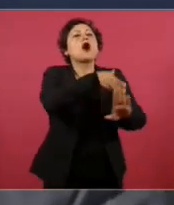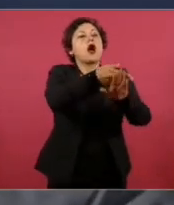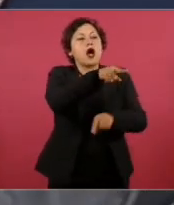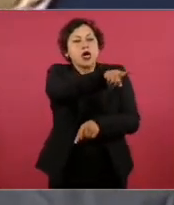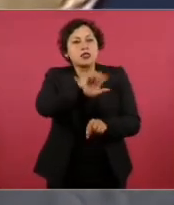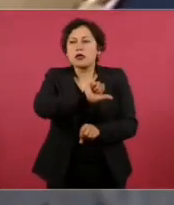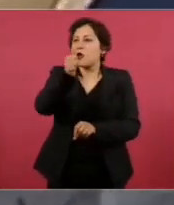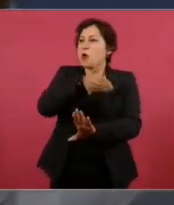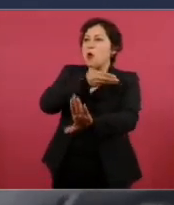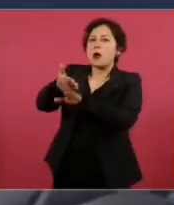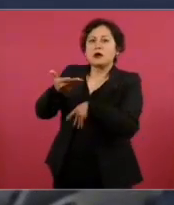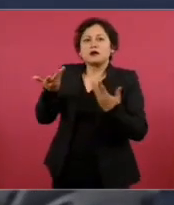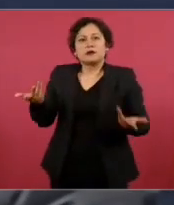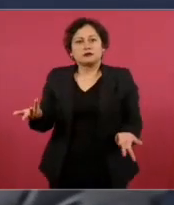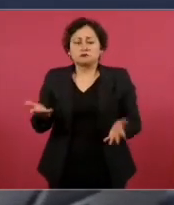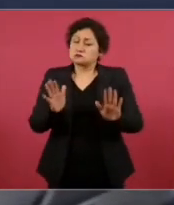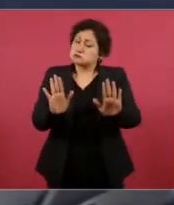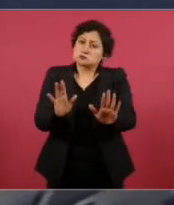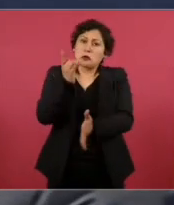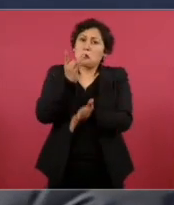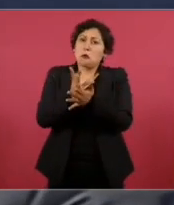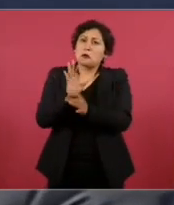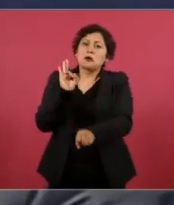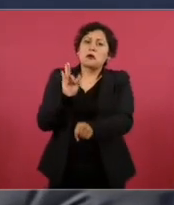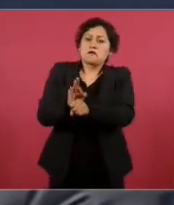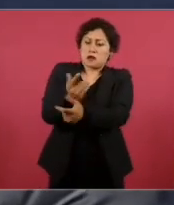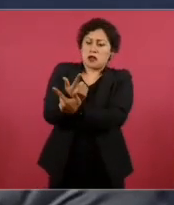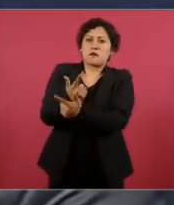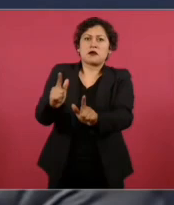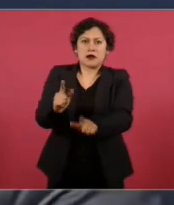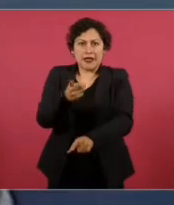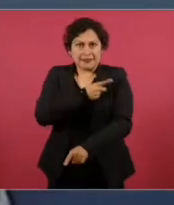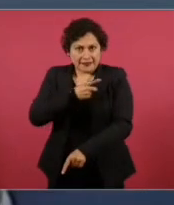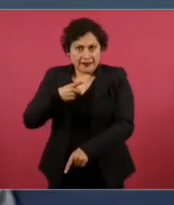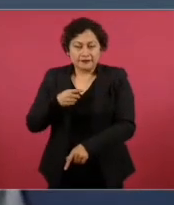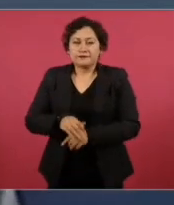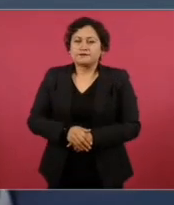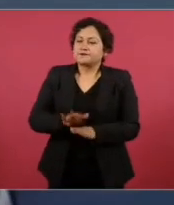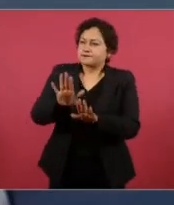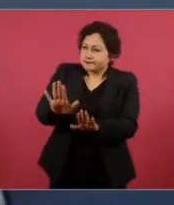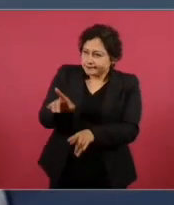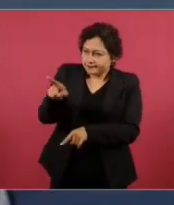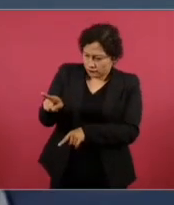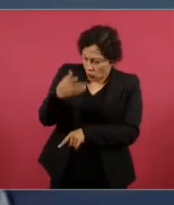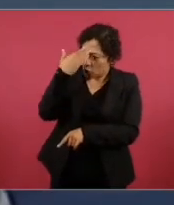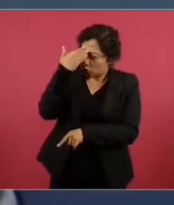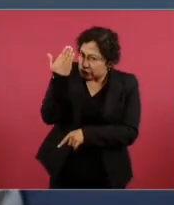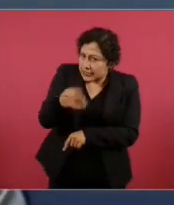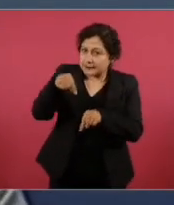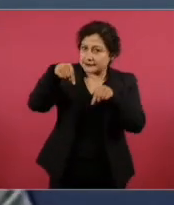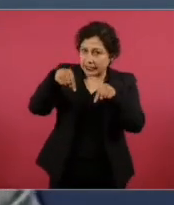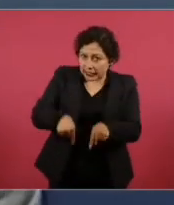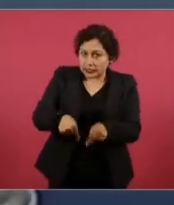y por la libertad se lucha y se puede poner… Andrés Manuel, tú sabes lo que hemos presentado en este programa, lo que hemos dicho,